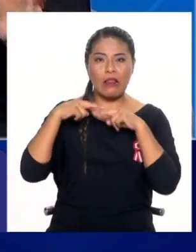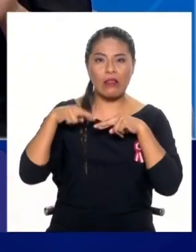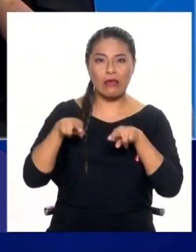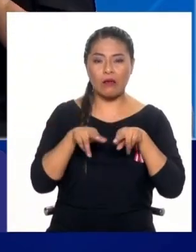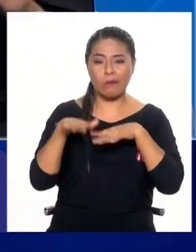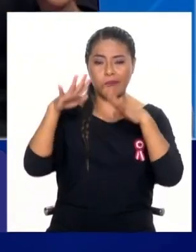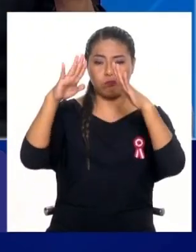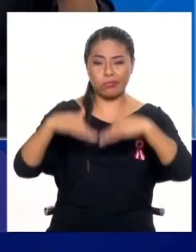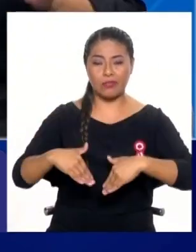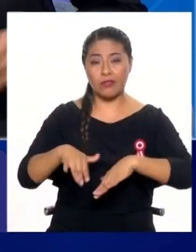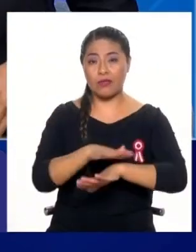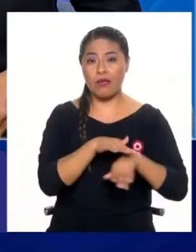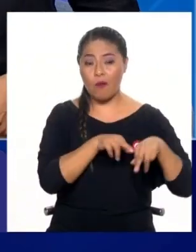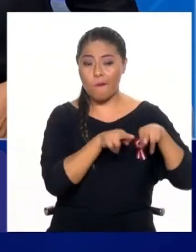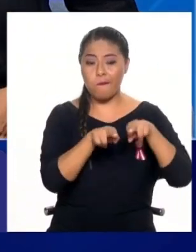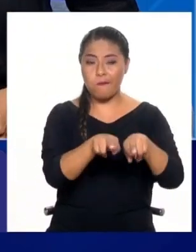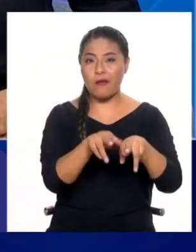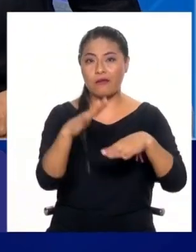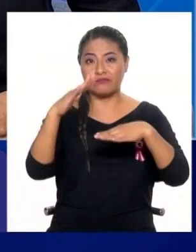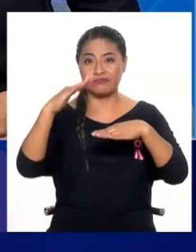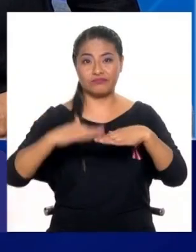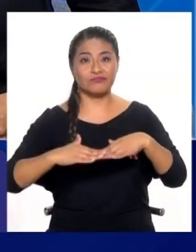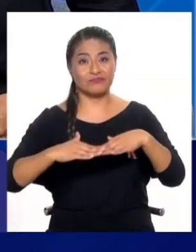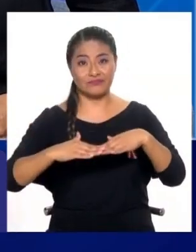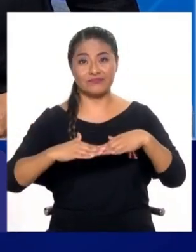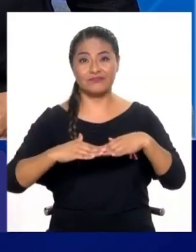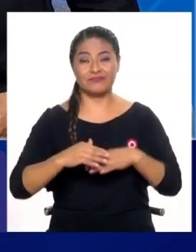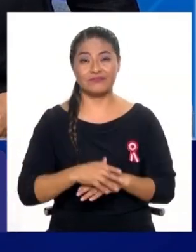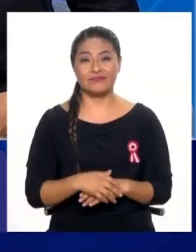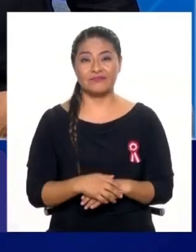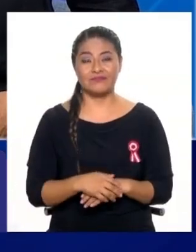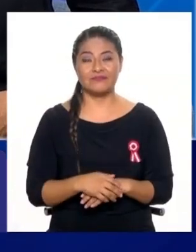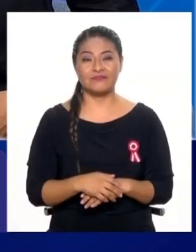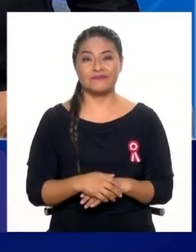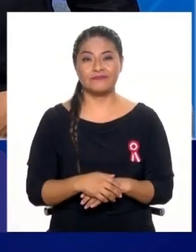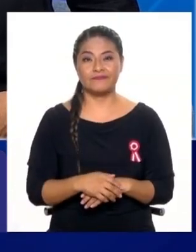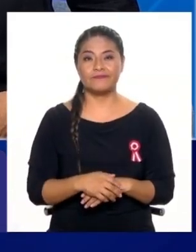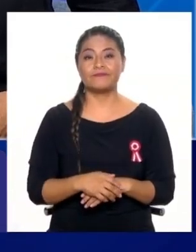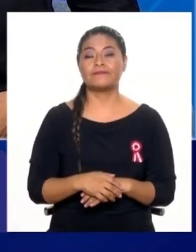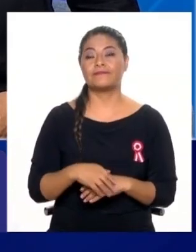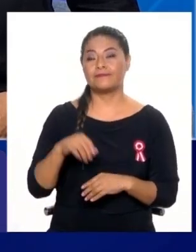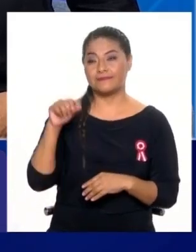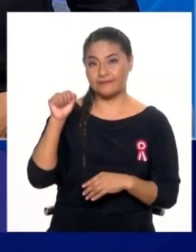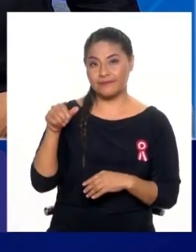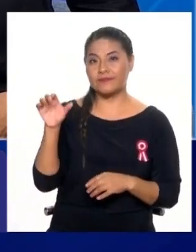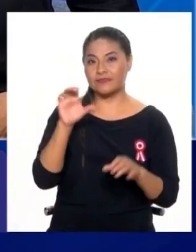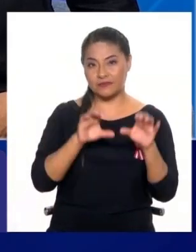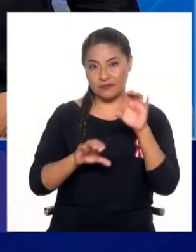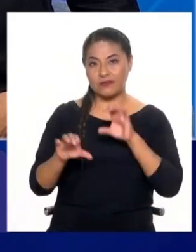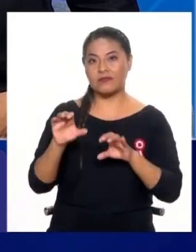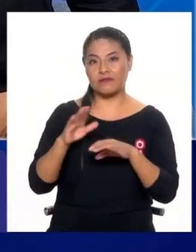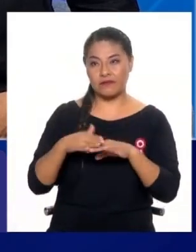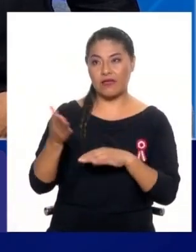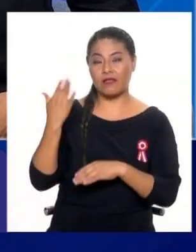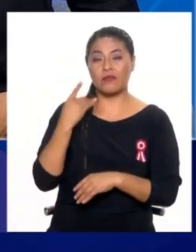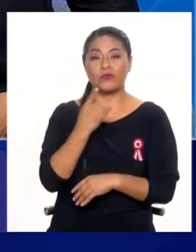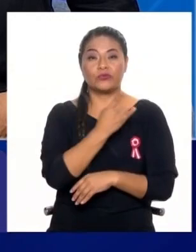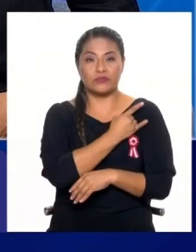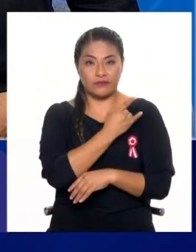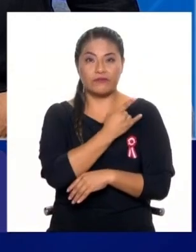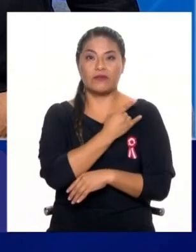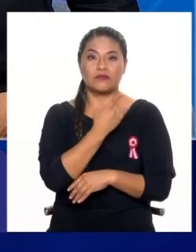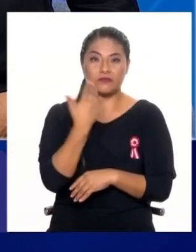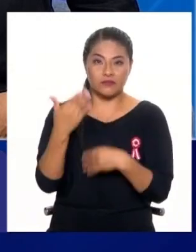construimos puede desaparecer. Científicamente hablando, ya en las universidades estamos